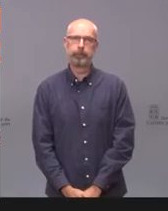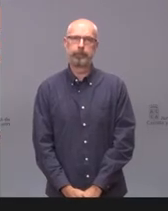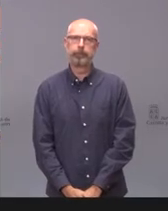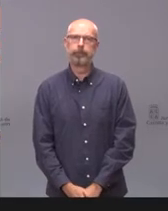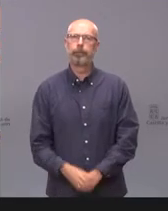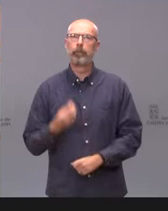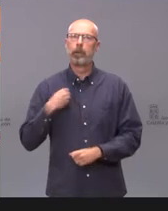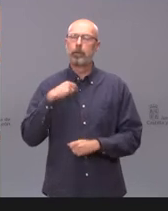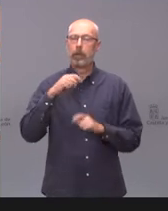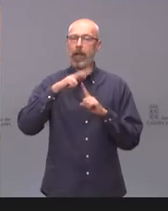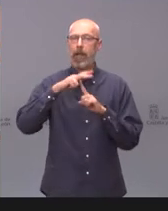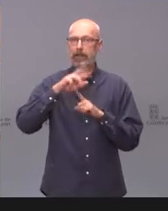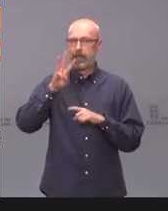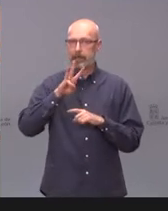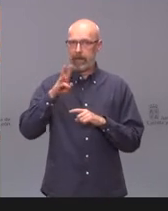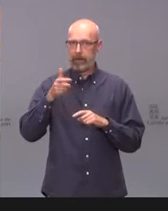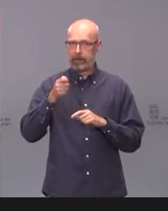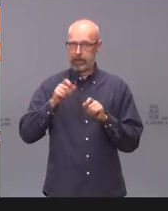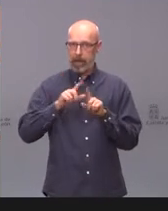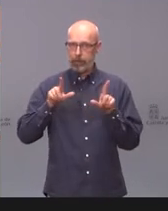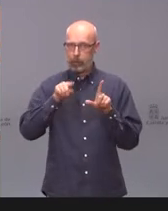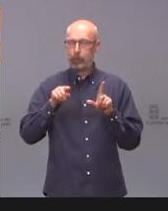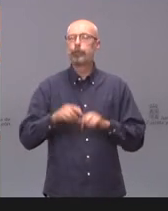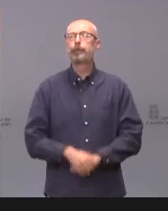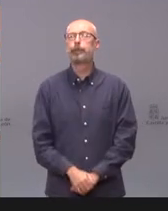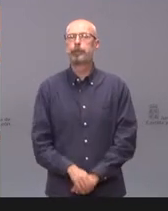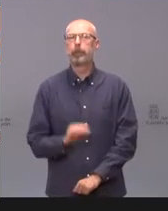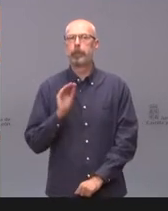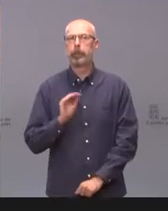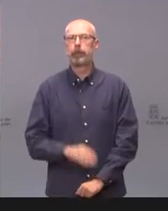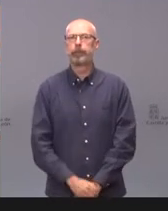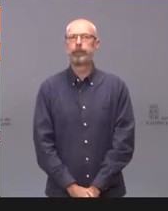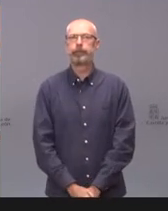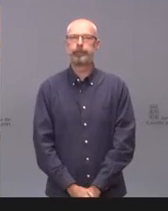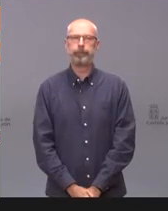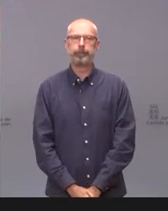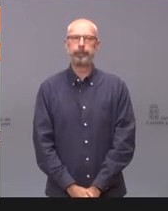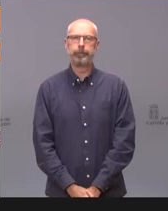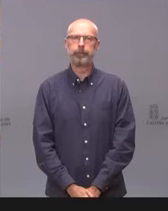Desde Antena 3 Televisión, nos sigue esta mañana Jesús de la Torre. Adelante, Jesús.